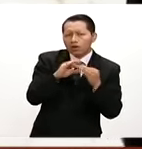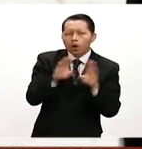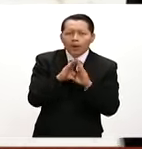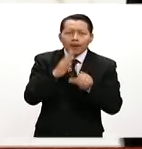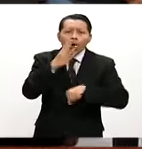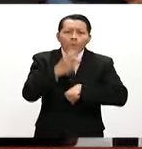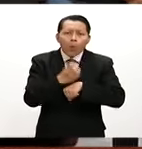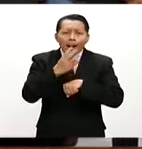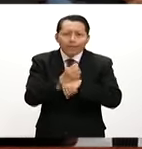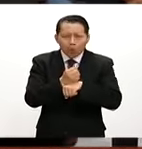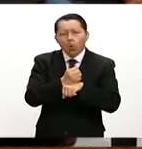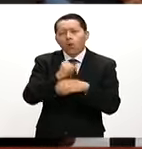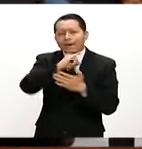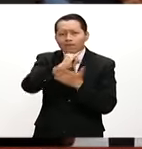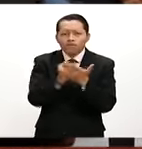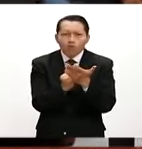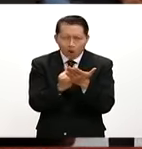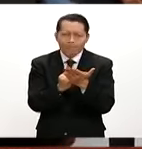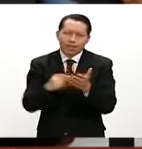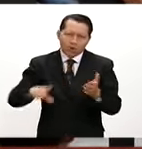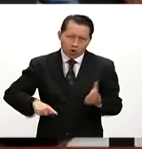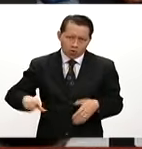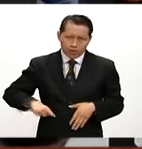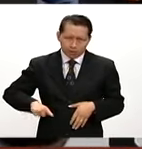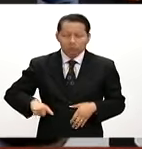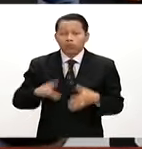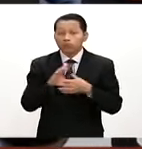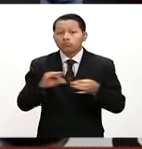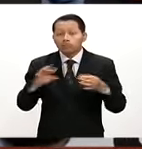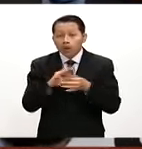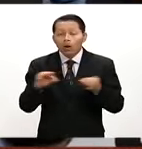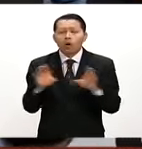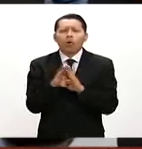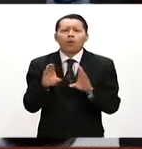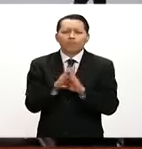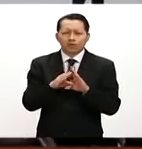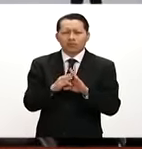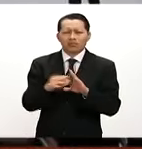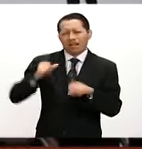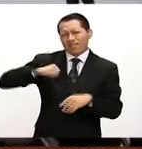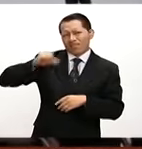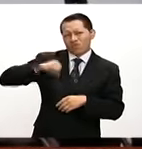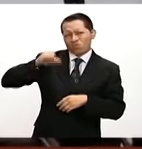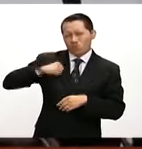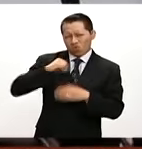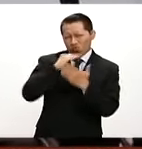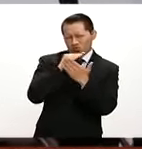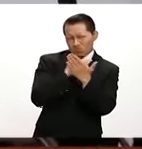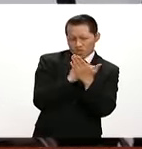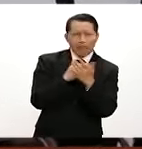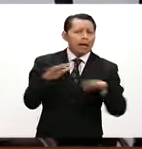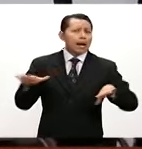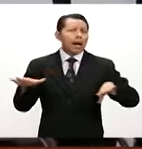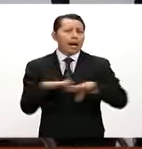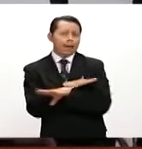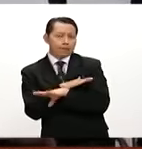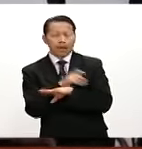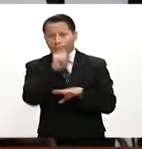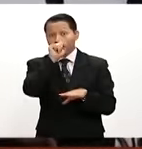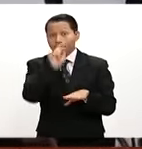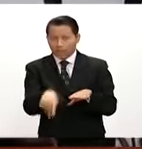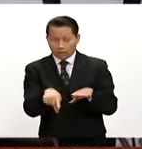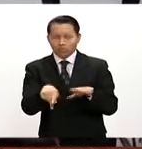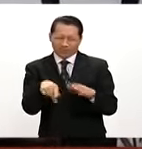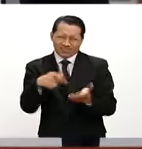informe de gobierno, explicó que decidió romper con los esquemas antiguos y cambiar el monólogo, eso también en el diario El País, por el